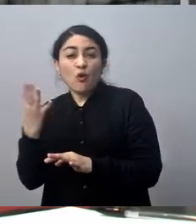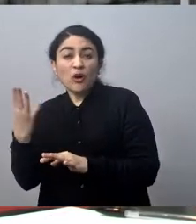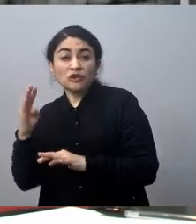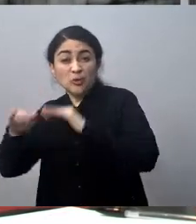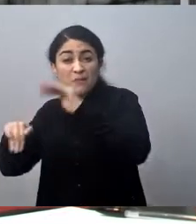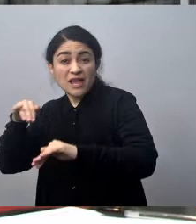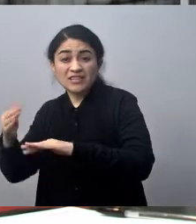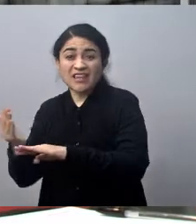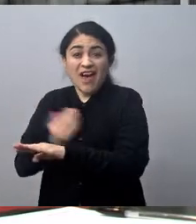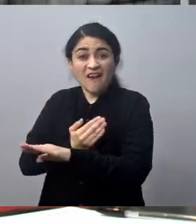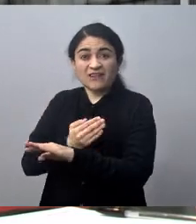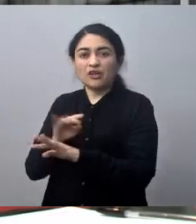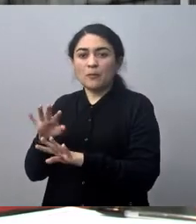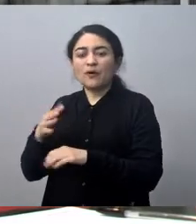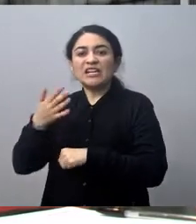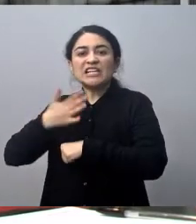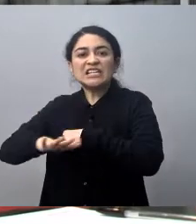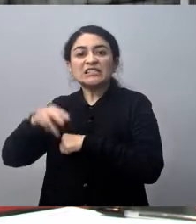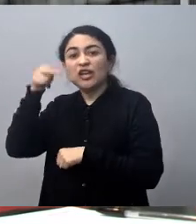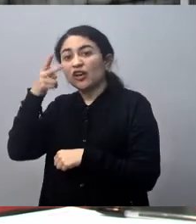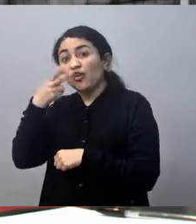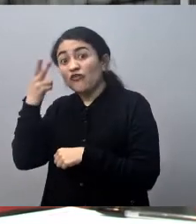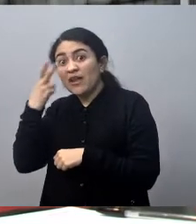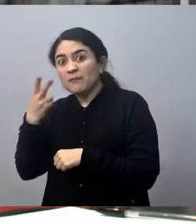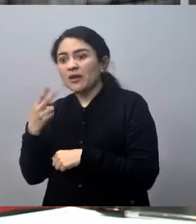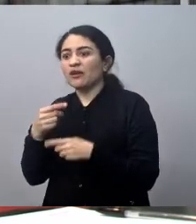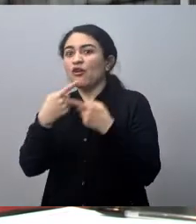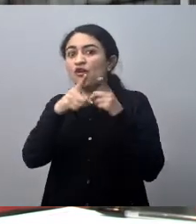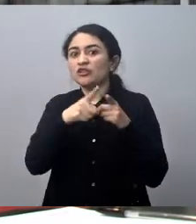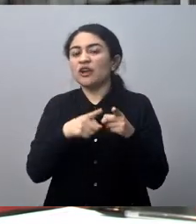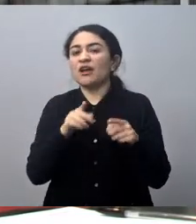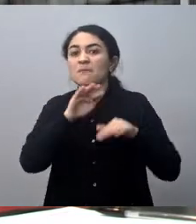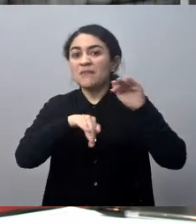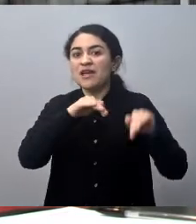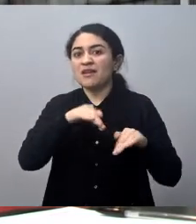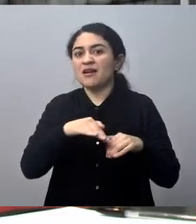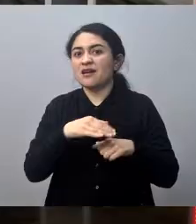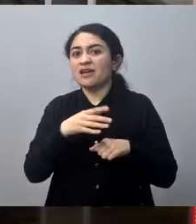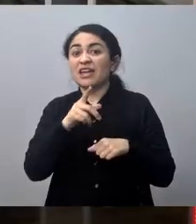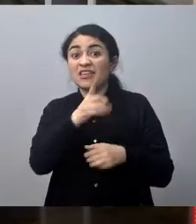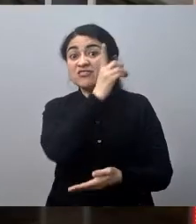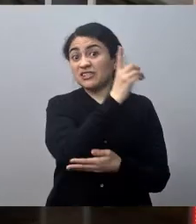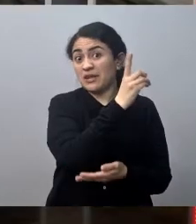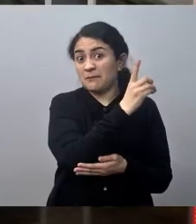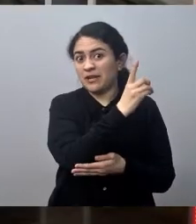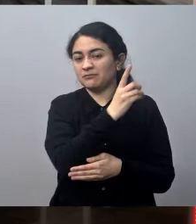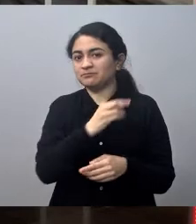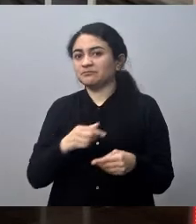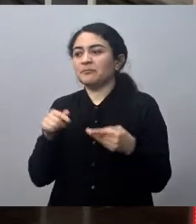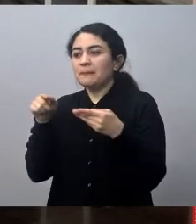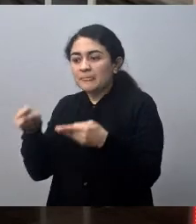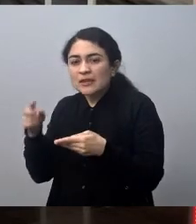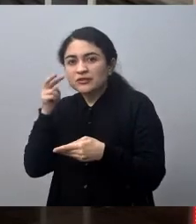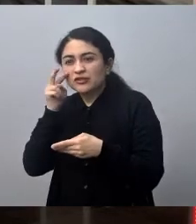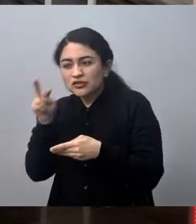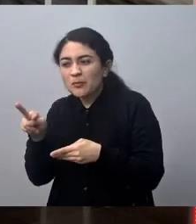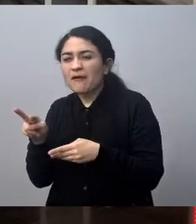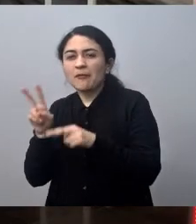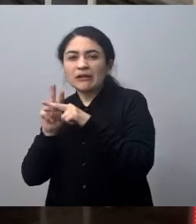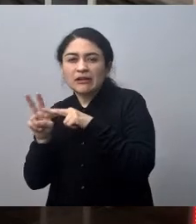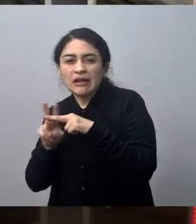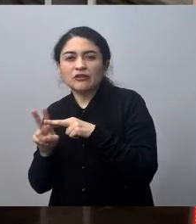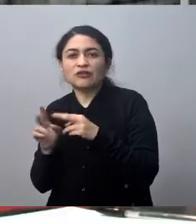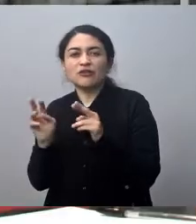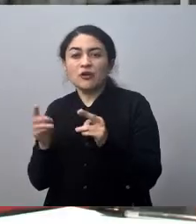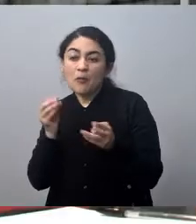abren en 15 de noviembre, las otras son en diciembre, y estamos, licitando el tema del arreglo de los baños,